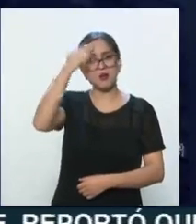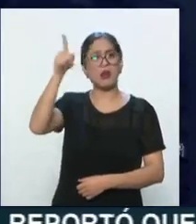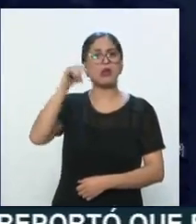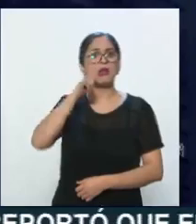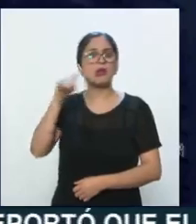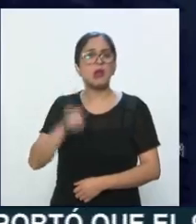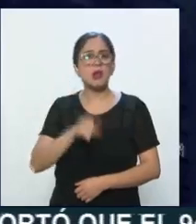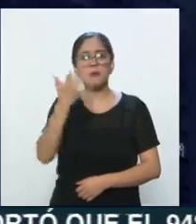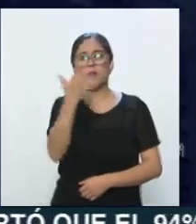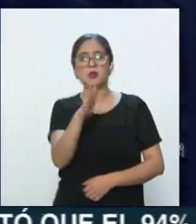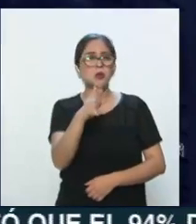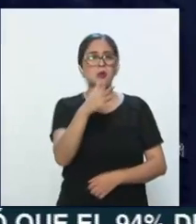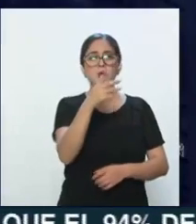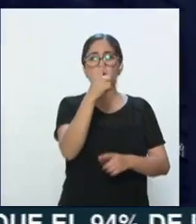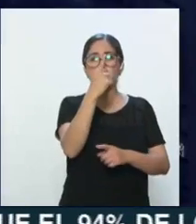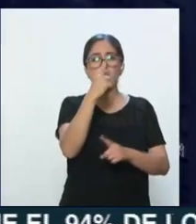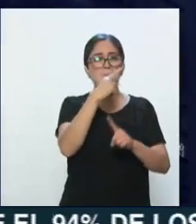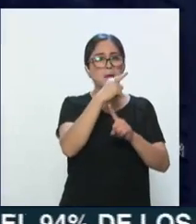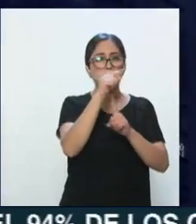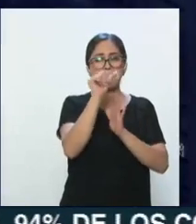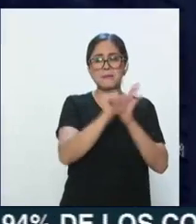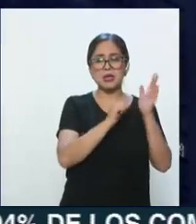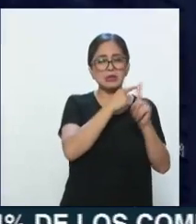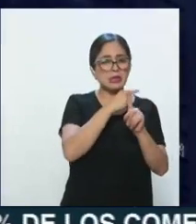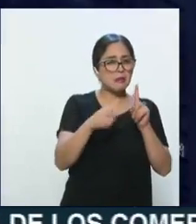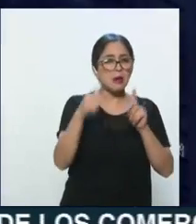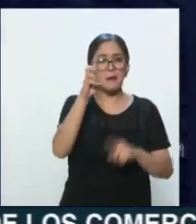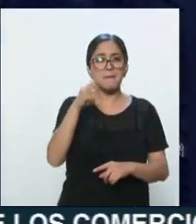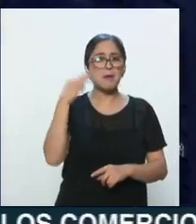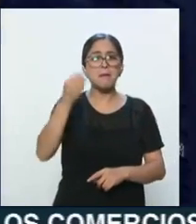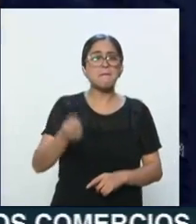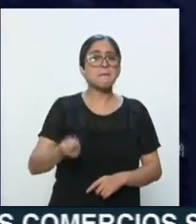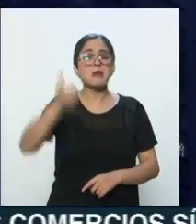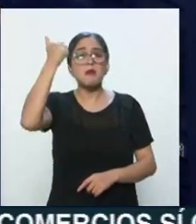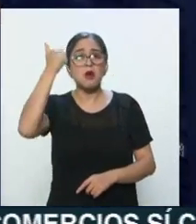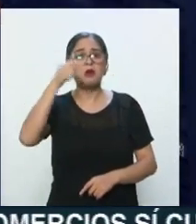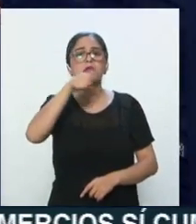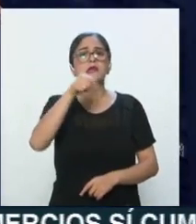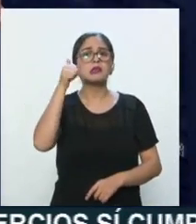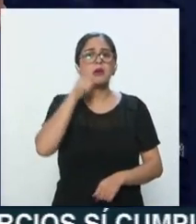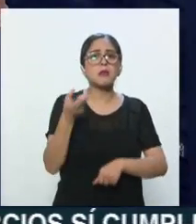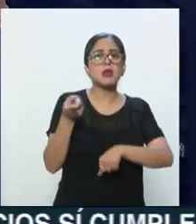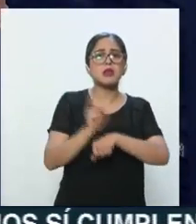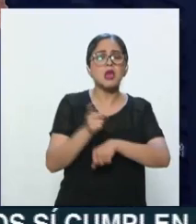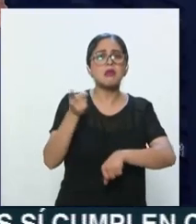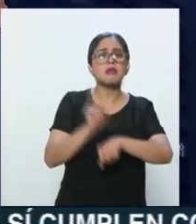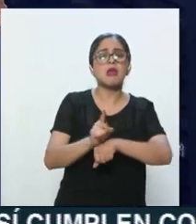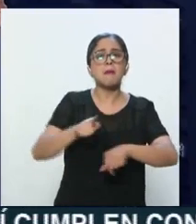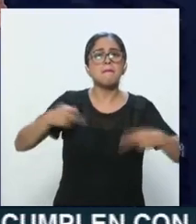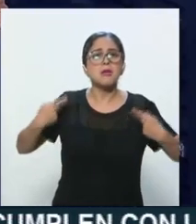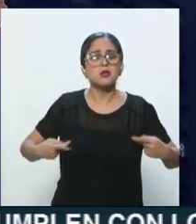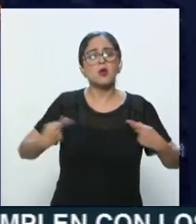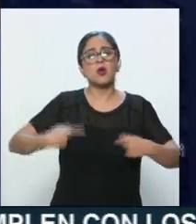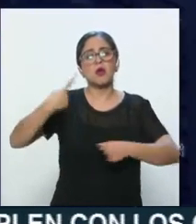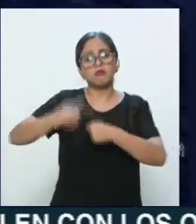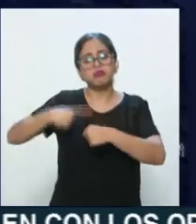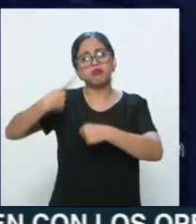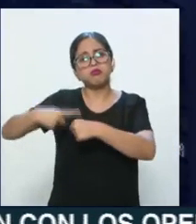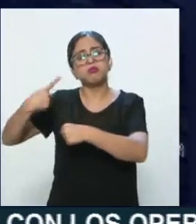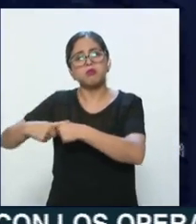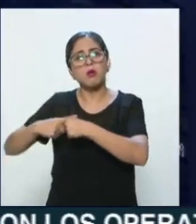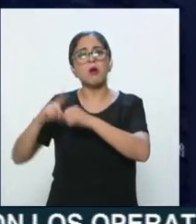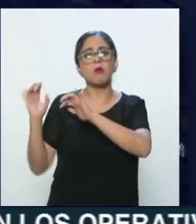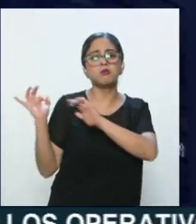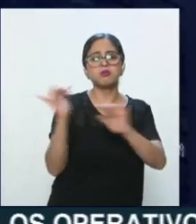de marzo, un mes y medio después de que se registrara su primer caso, todos los días cientos de pacientes afectados por el COVID-19 inundaron los